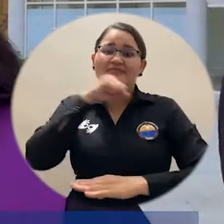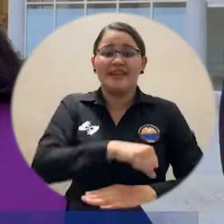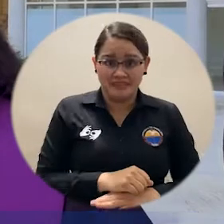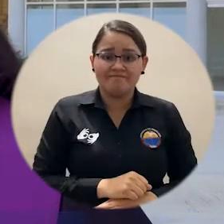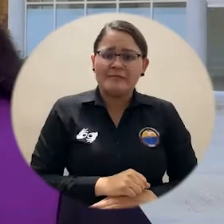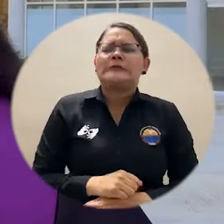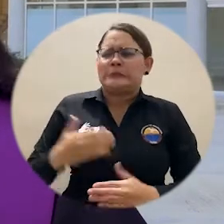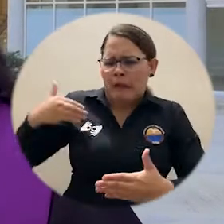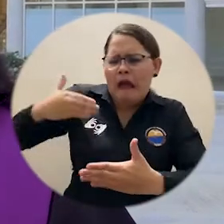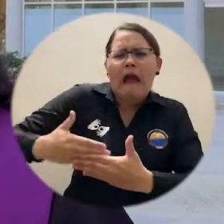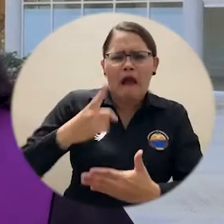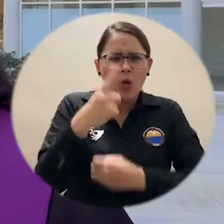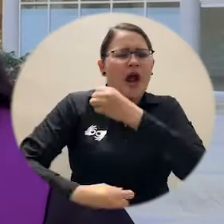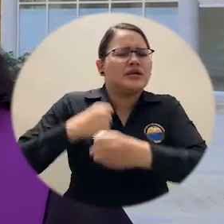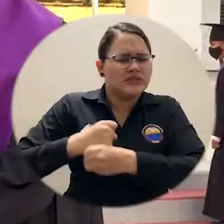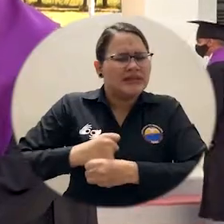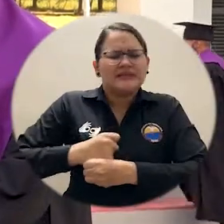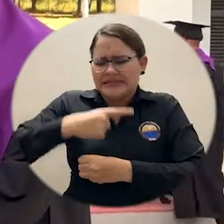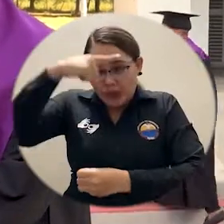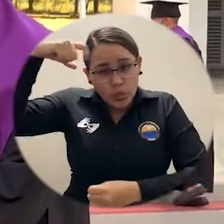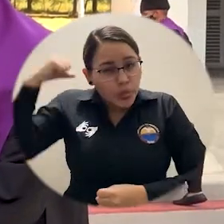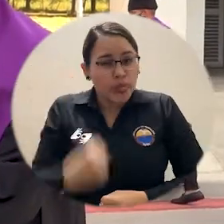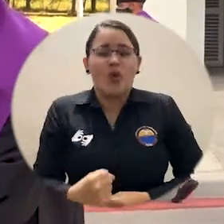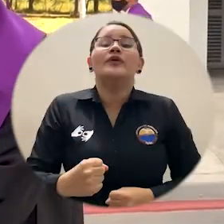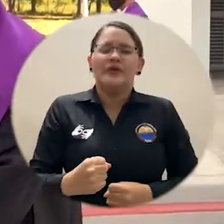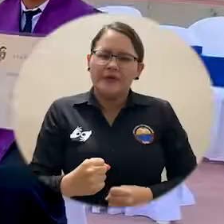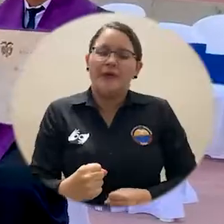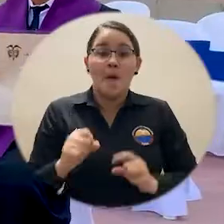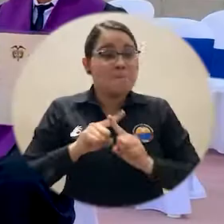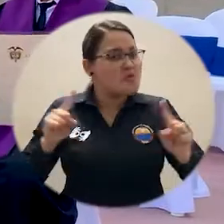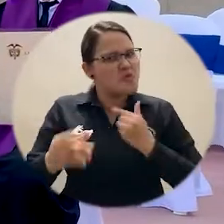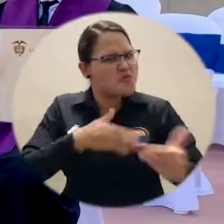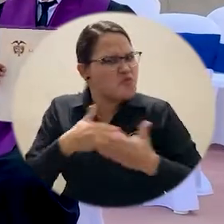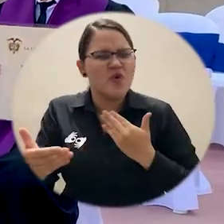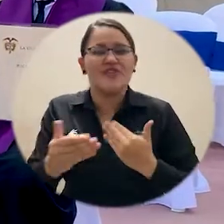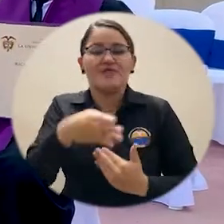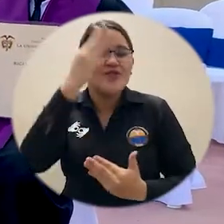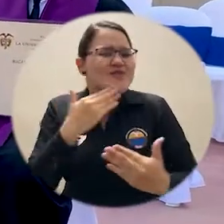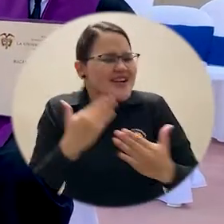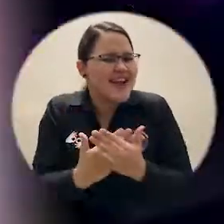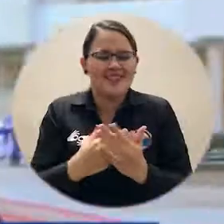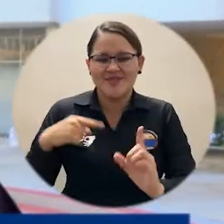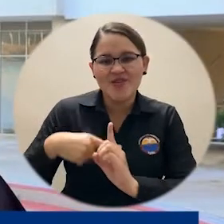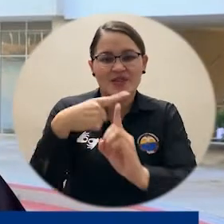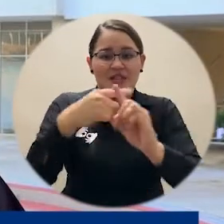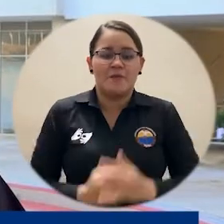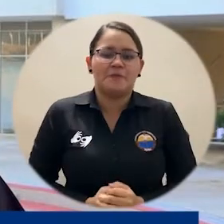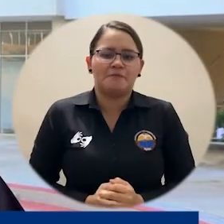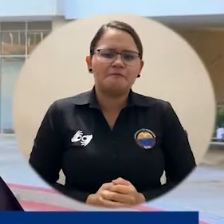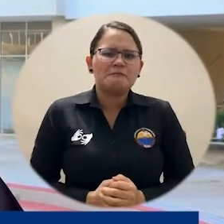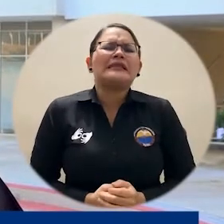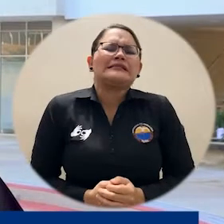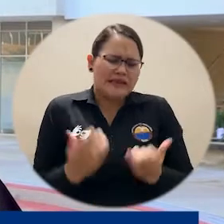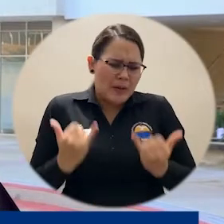con muchas adversidades como todo en este año. Pero gracias a Dios sacamos todo este proyecto adelante. No fue fácil por esto de la pandemia. Nos tocó todo